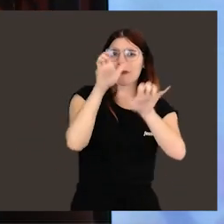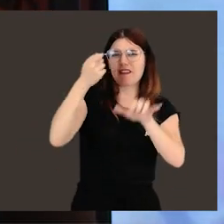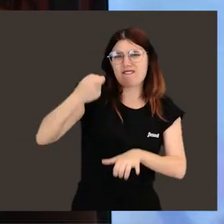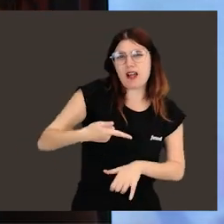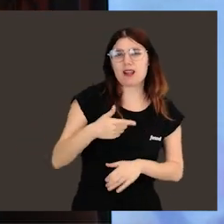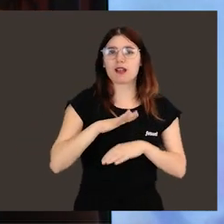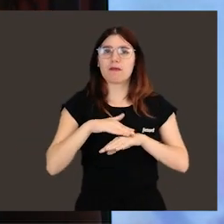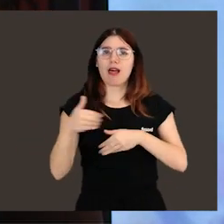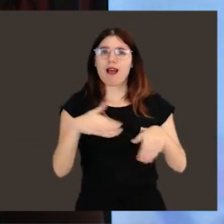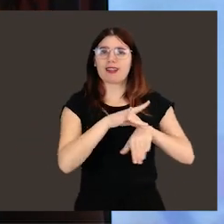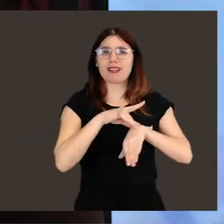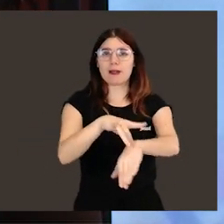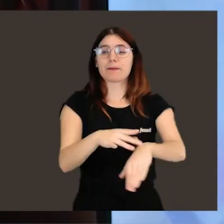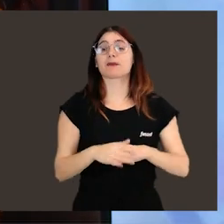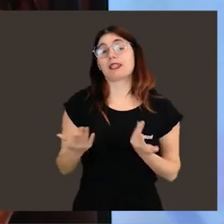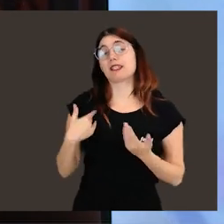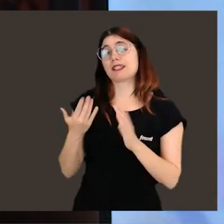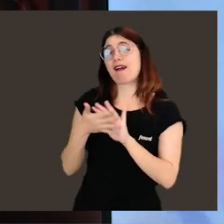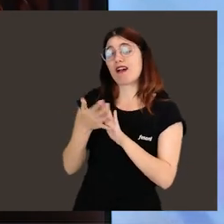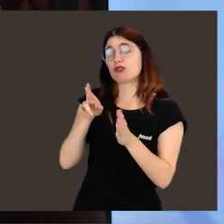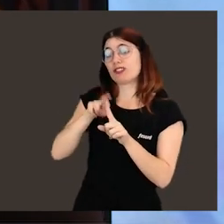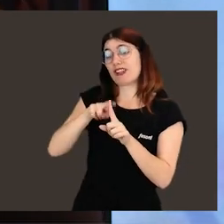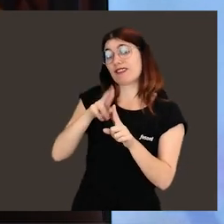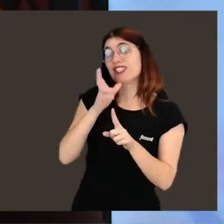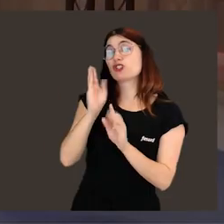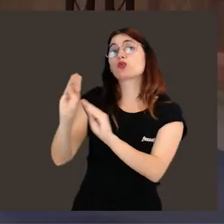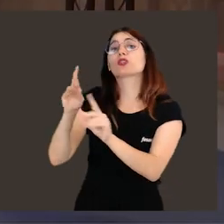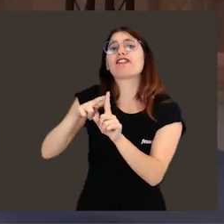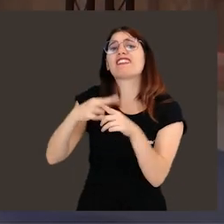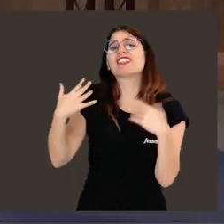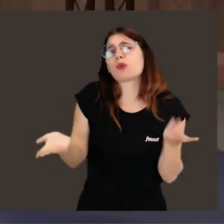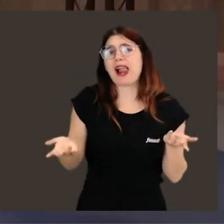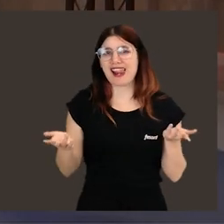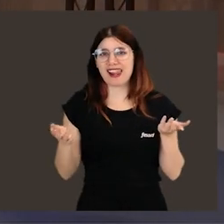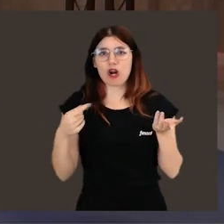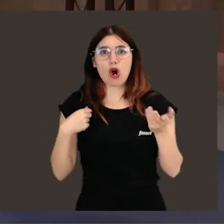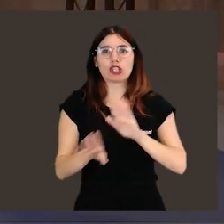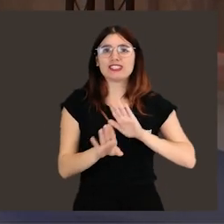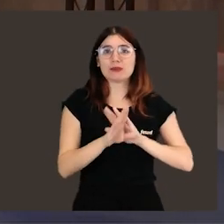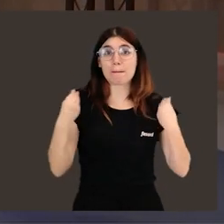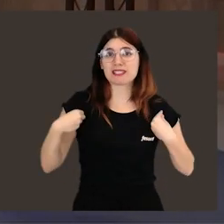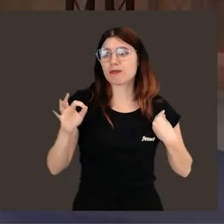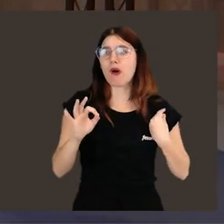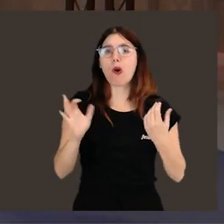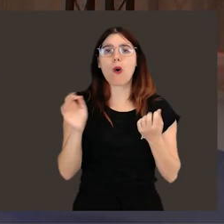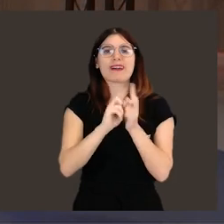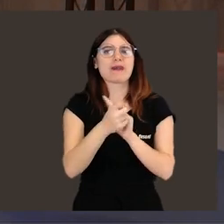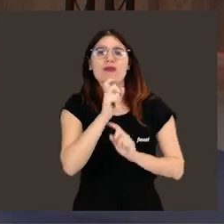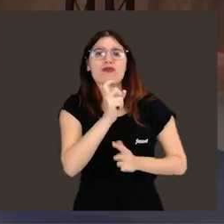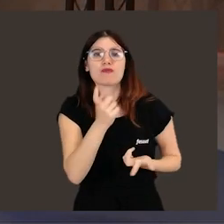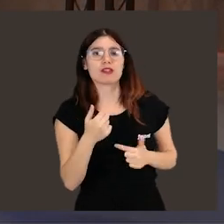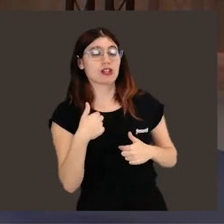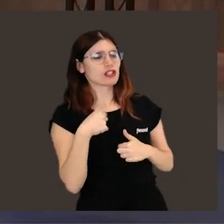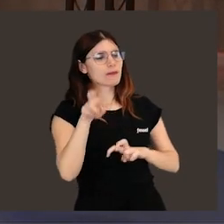profesiones. Creo que eso también es importante para ayudarles y guiarles. Y ya que hablamos de referentes, ¿cuáles son los tuyos? ¿Fueron los tuyos o siguen siendo?